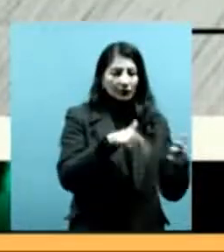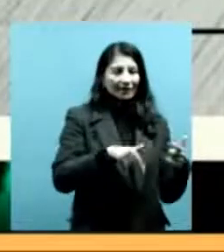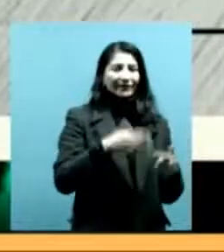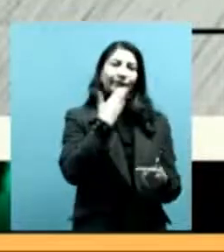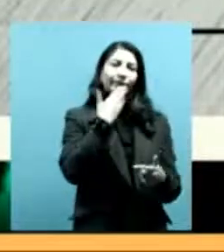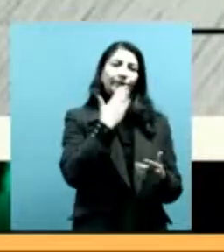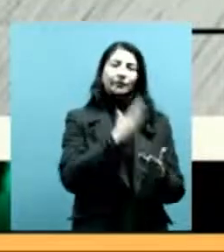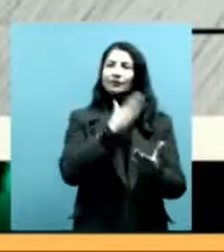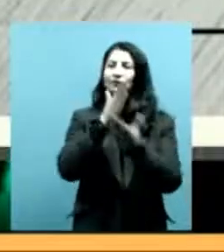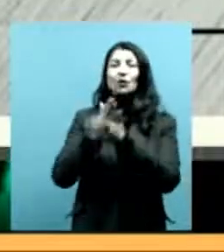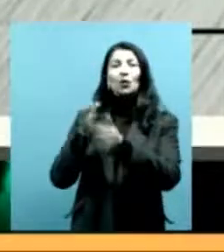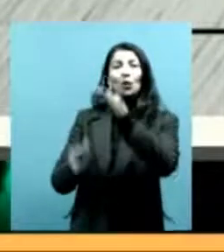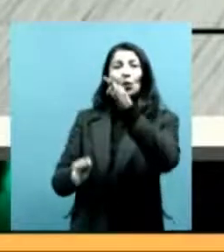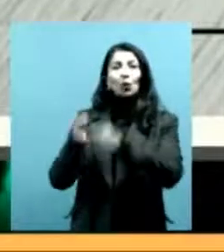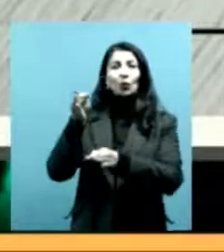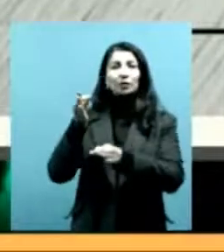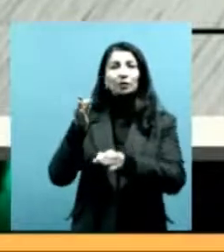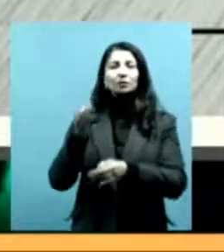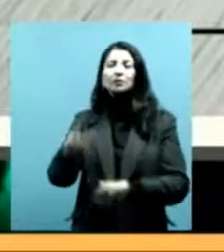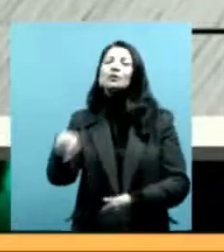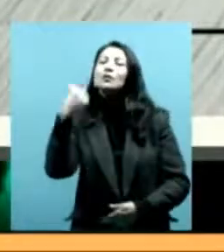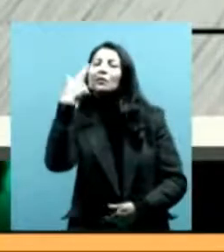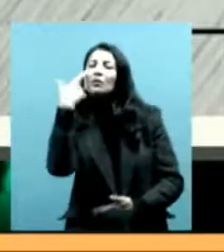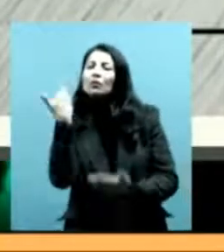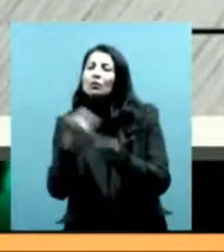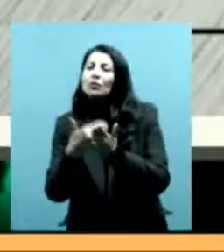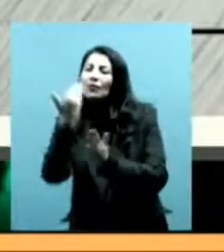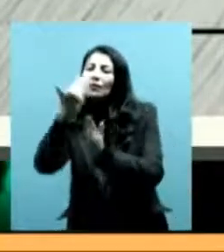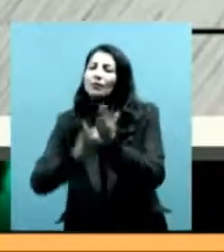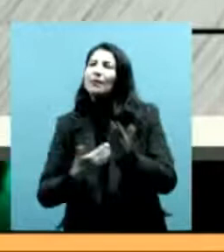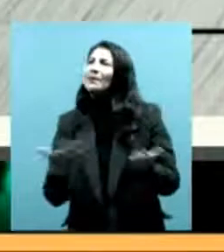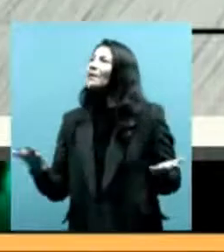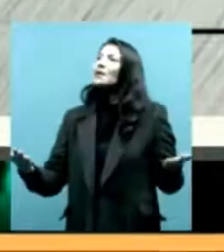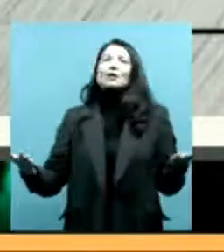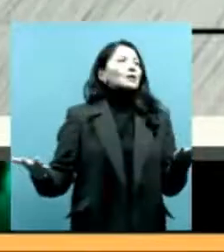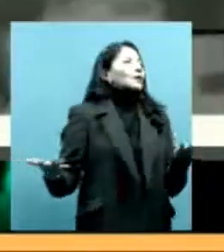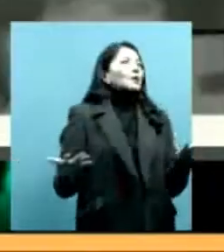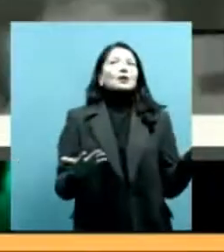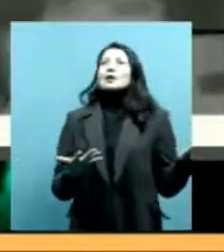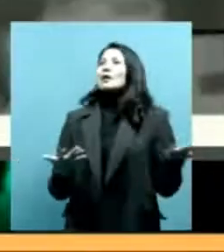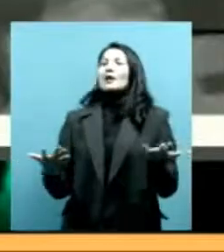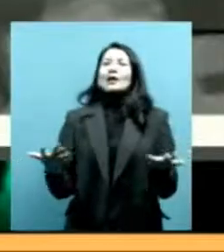la corrida es por ir a buscar esos papeles que evidencian la verdad que se encuentran en los archivos.